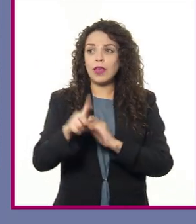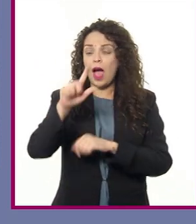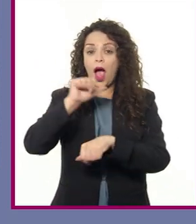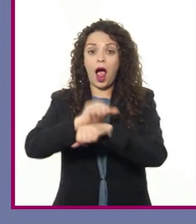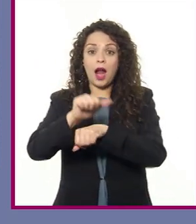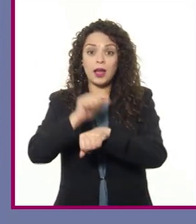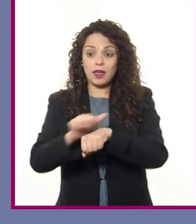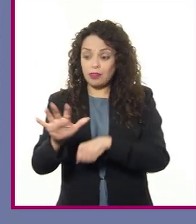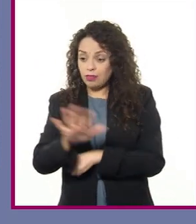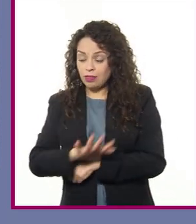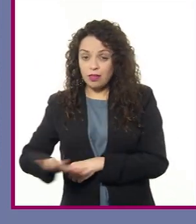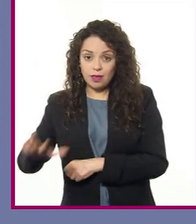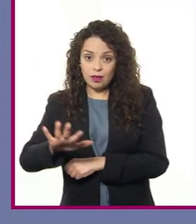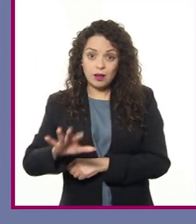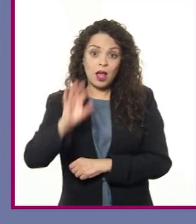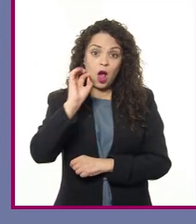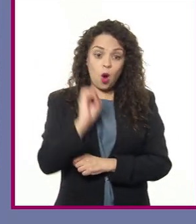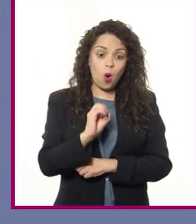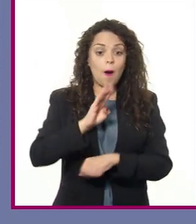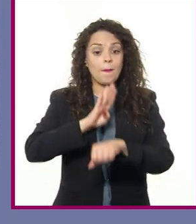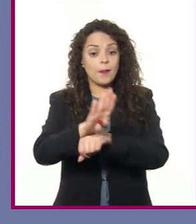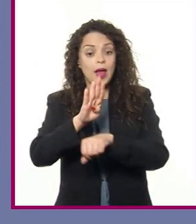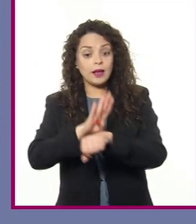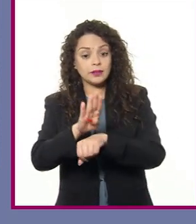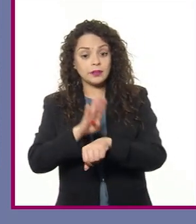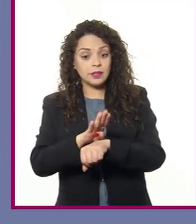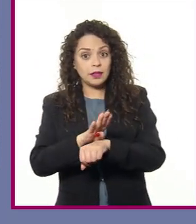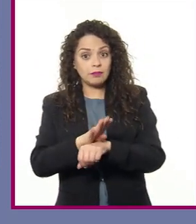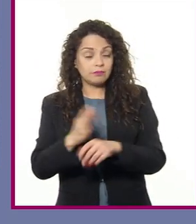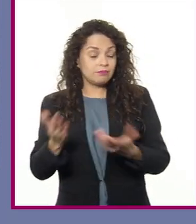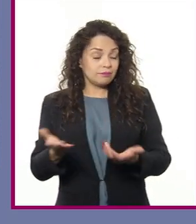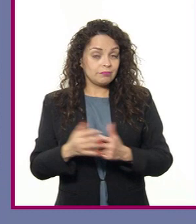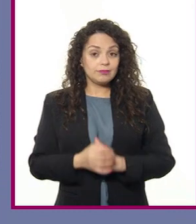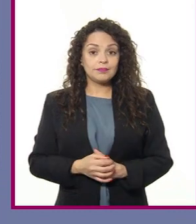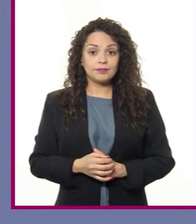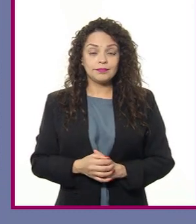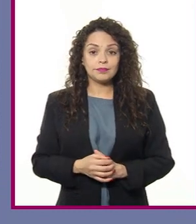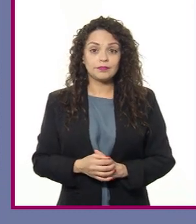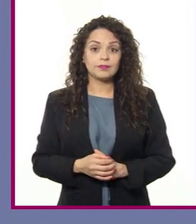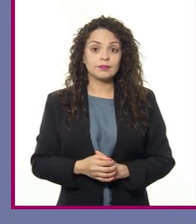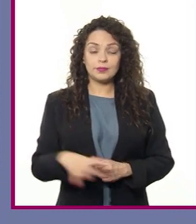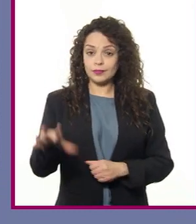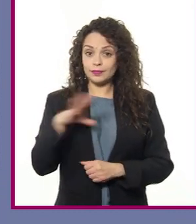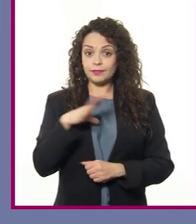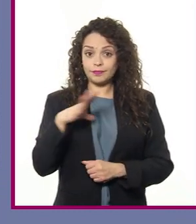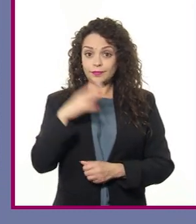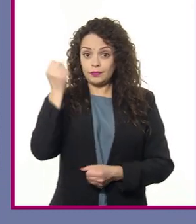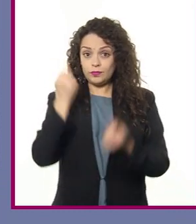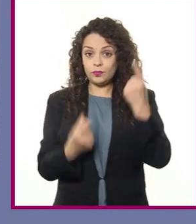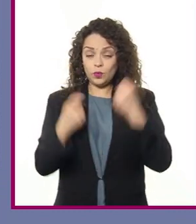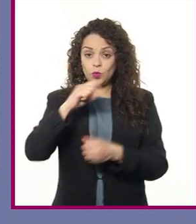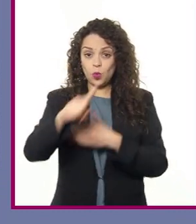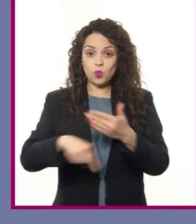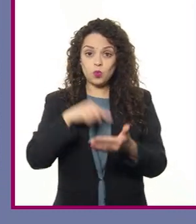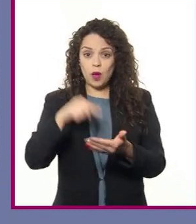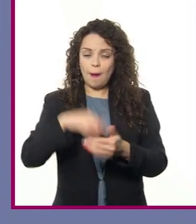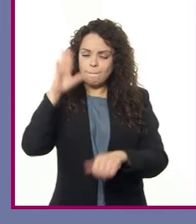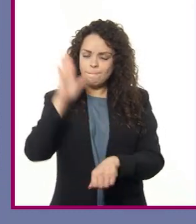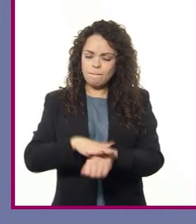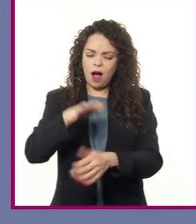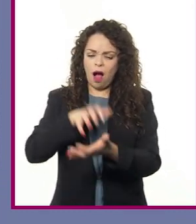en la parte templada, o como ocurre en Brasil, en la parte tropical, donde hay en algunos lugares más